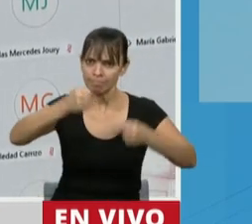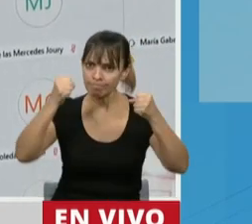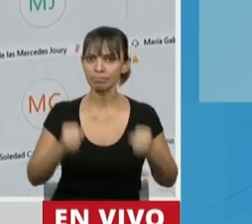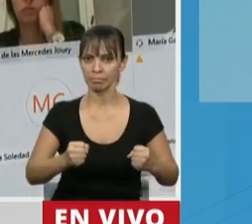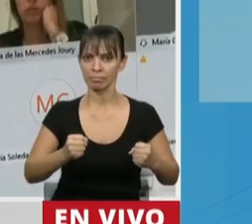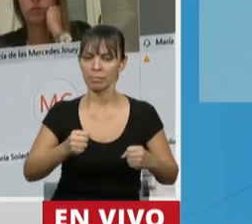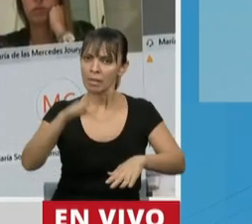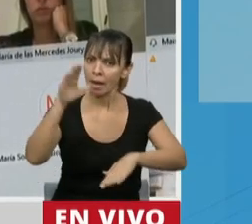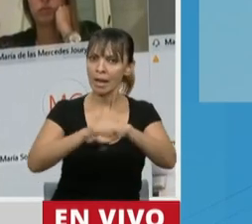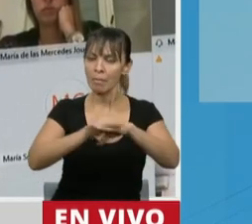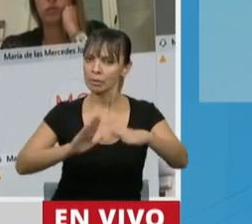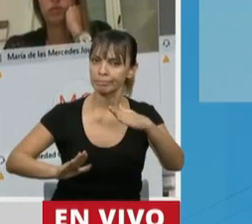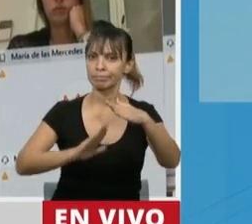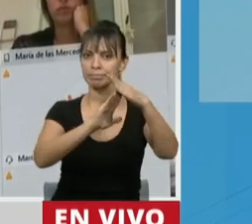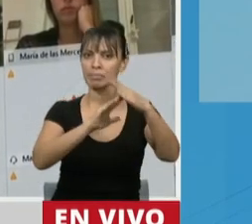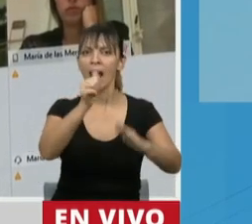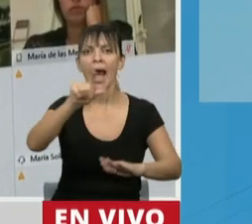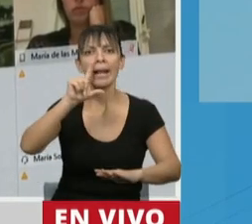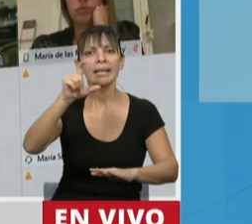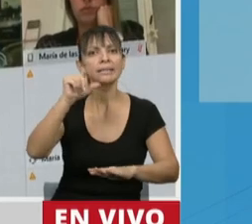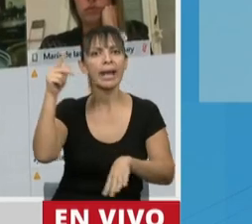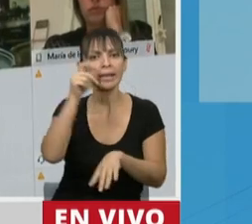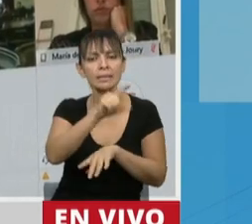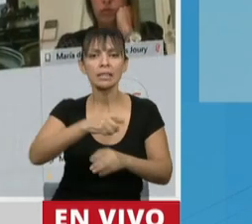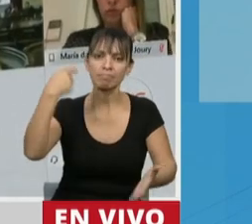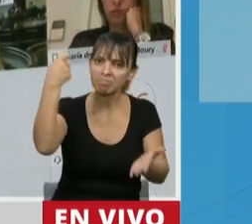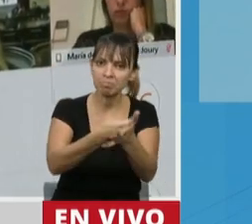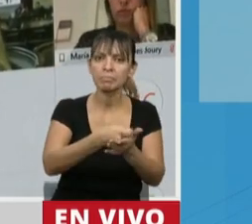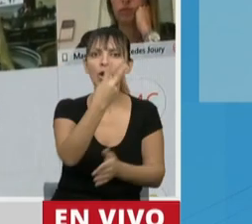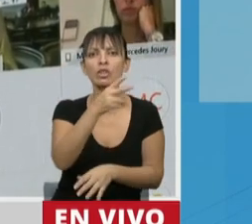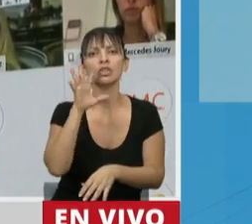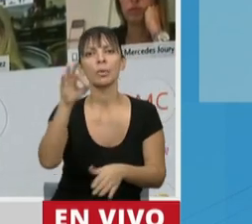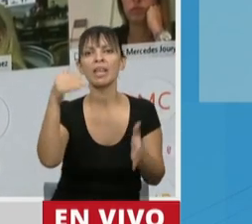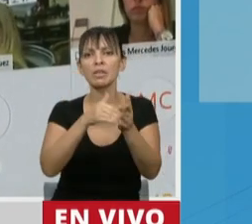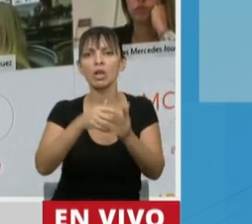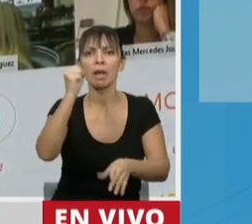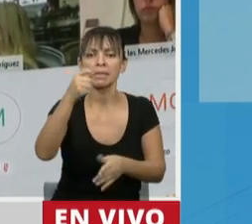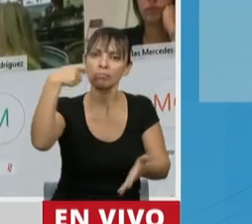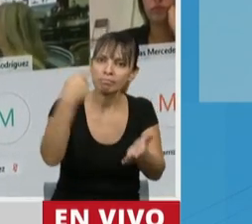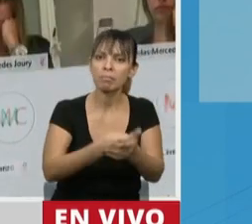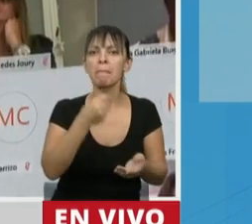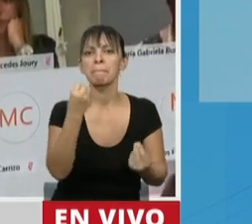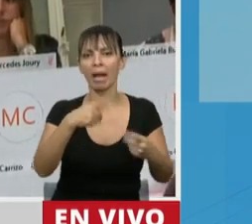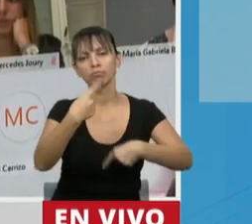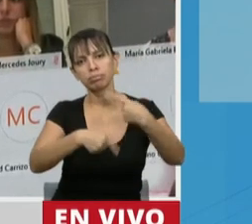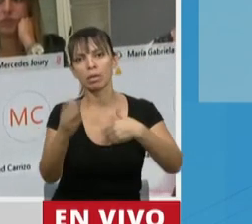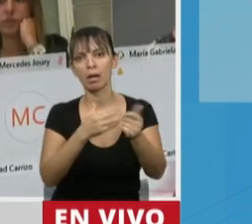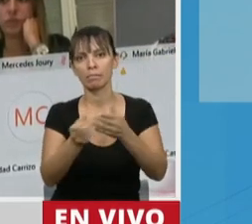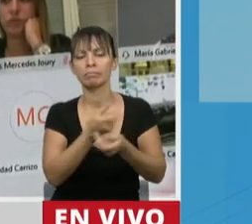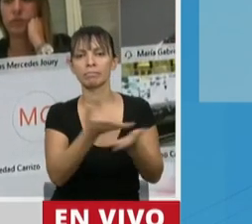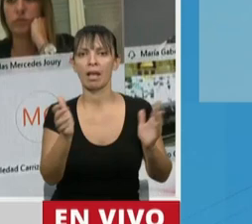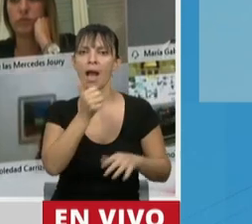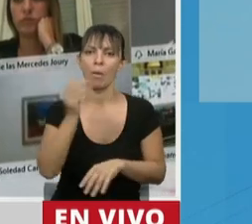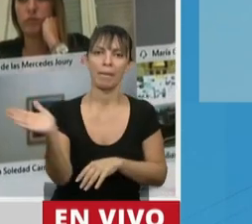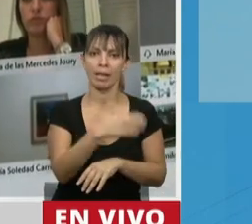conducido por Alicia Kirchner, que puso los 250 millones que faltaban para permitir que Caleta Olivia tenga agua.